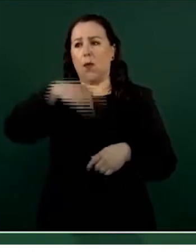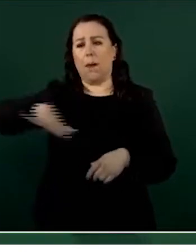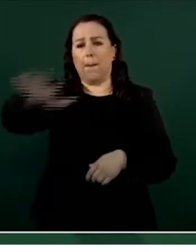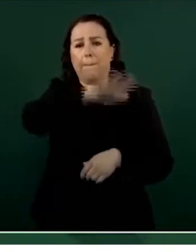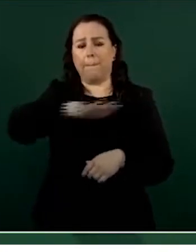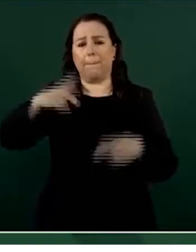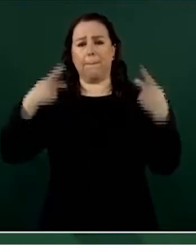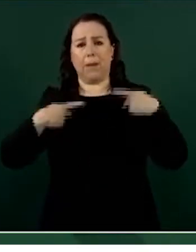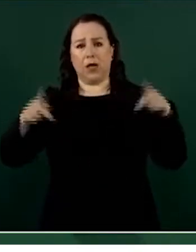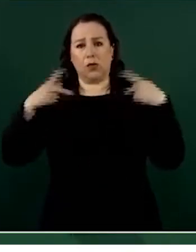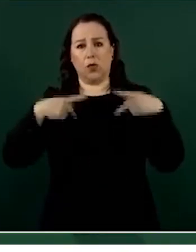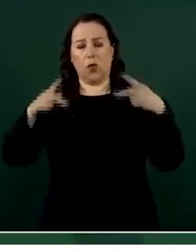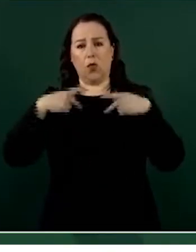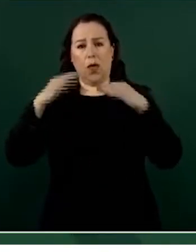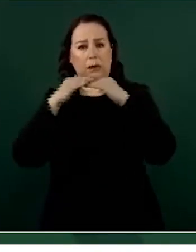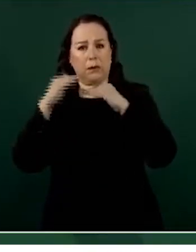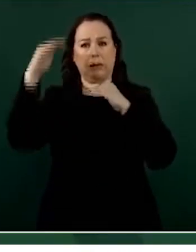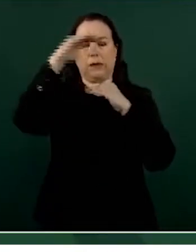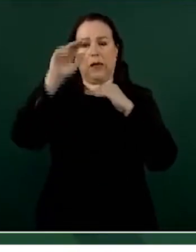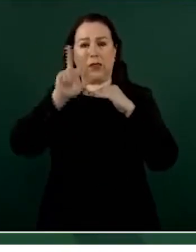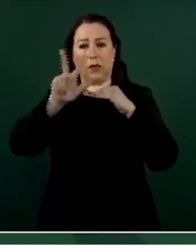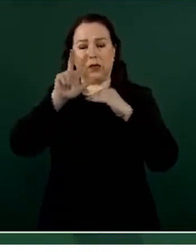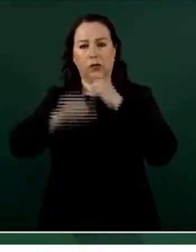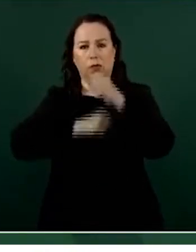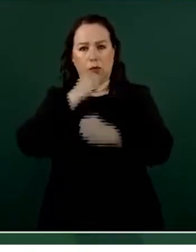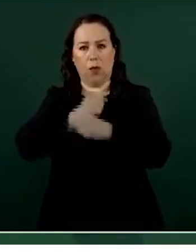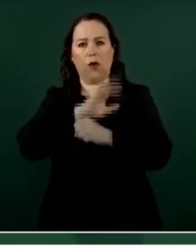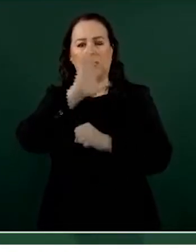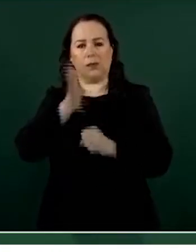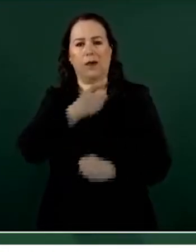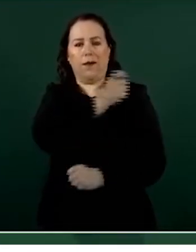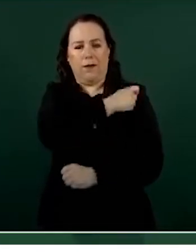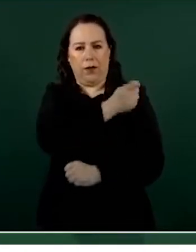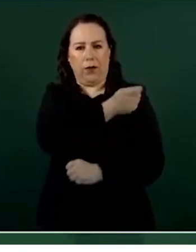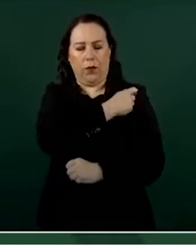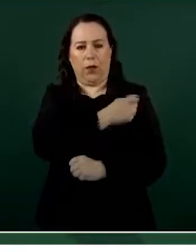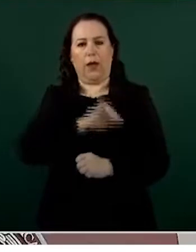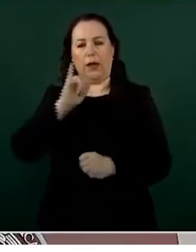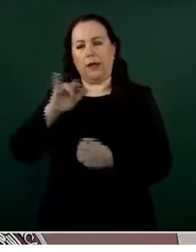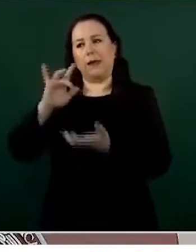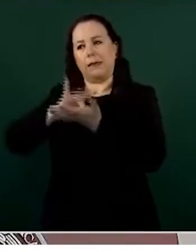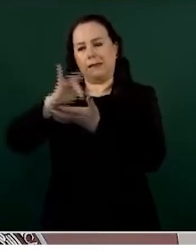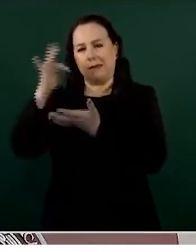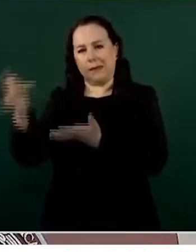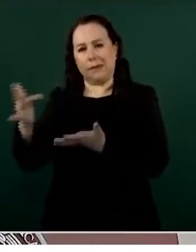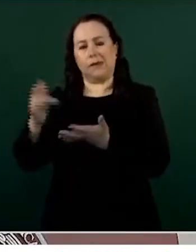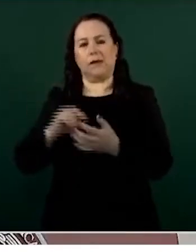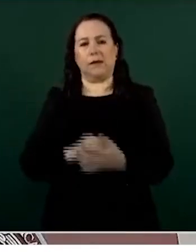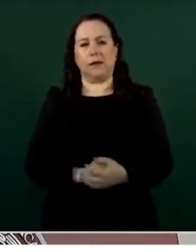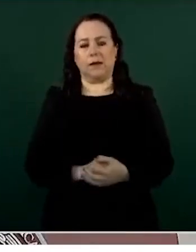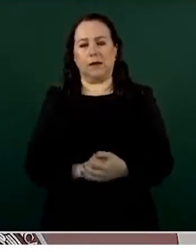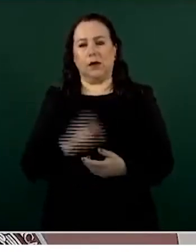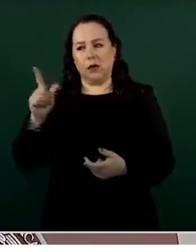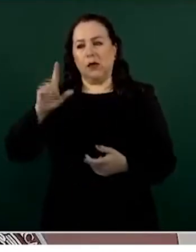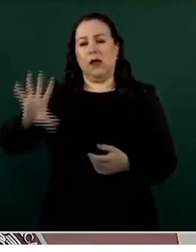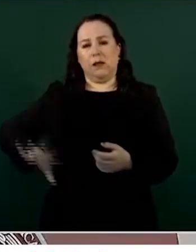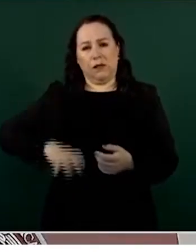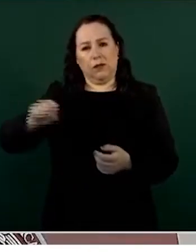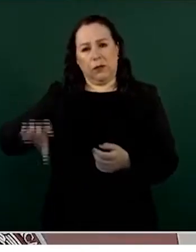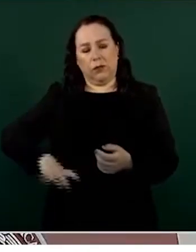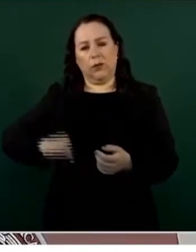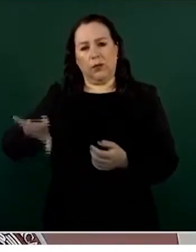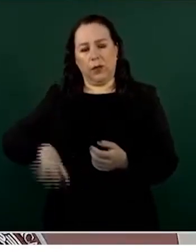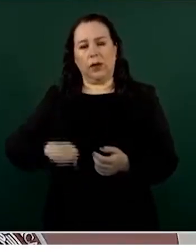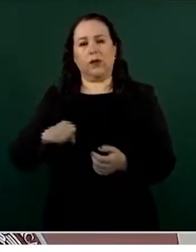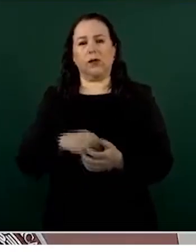vacunada y particularmente reconocer el esfuerzo meteórico y que